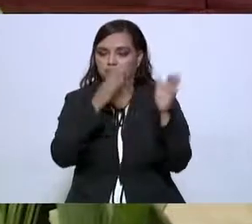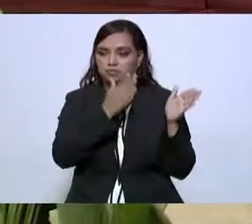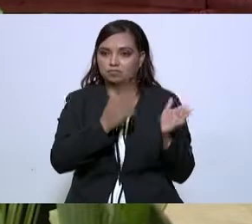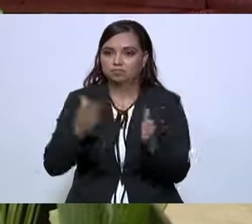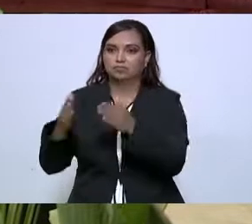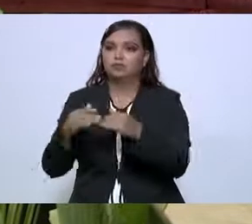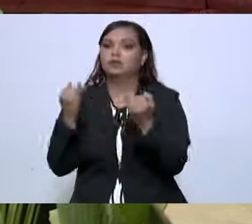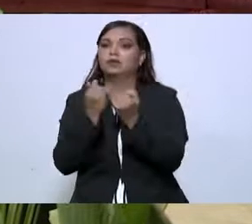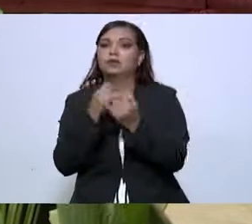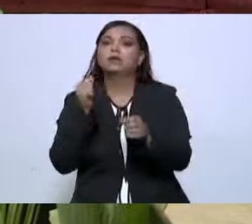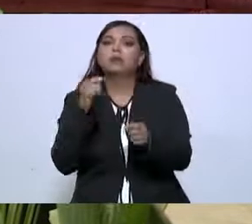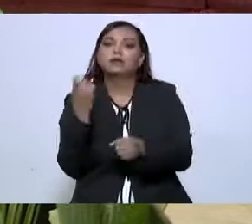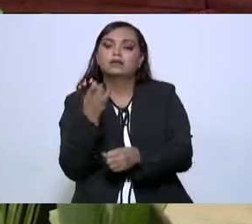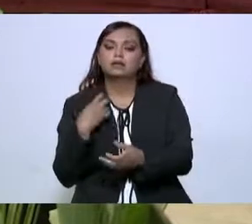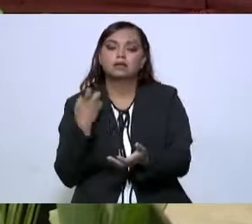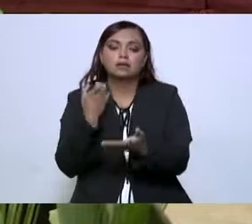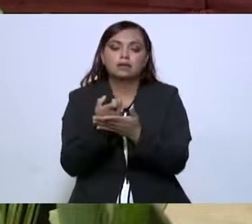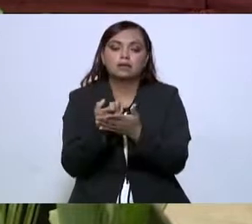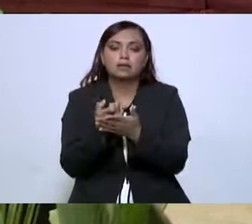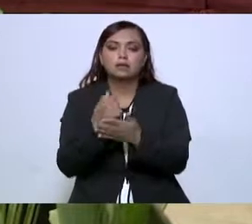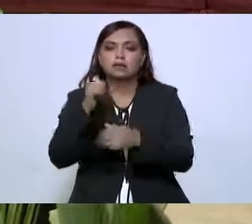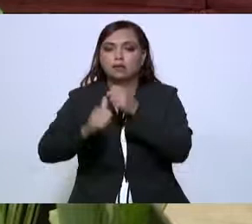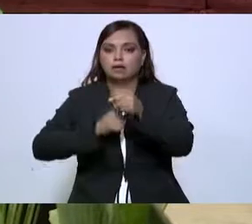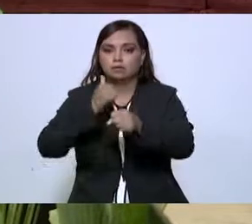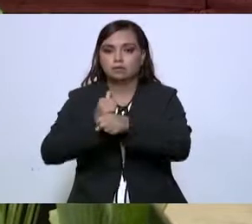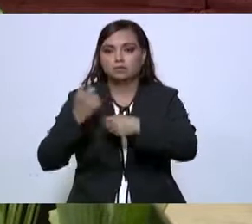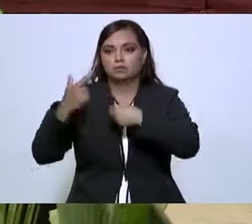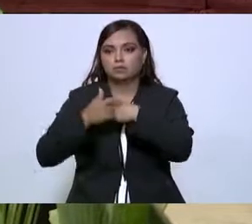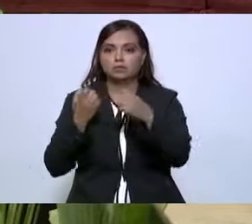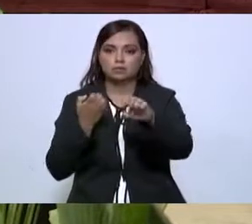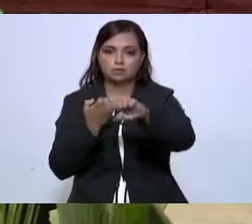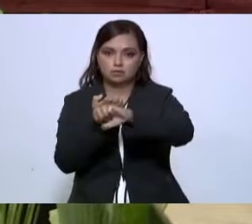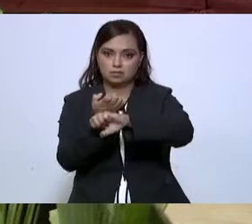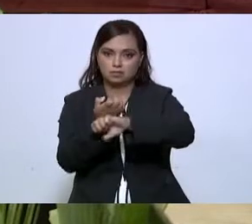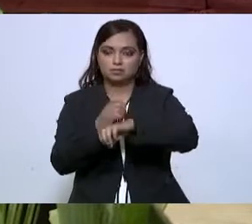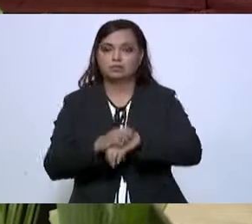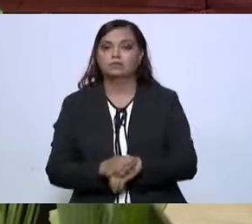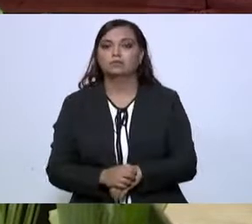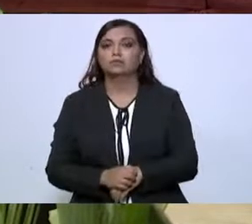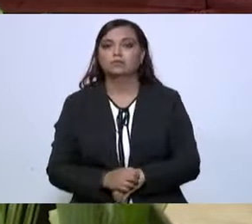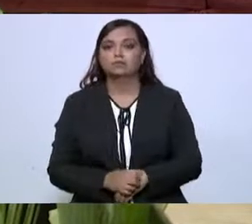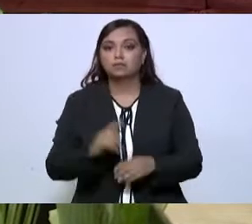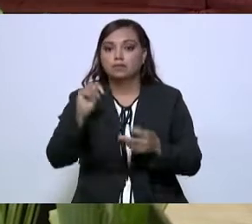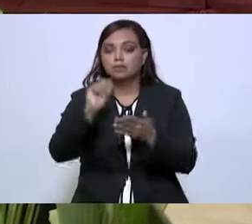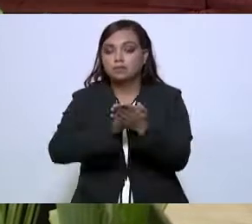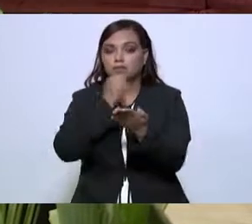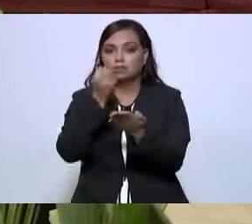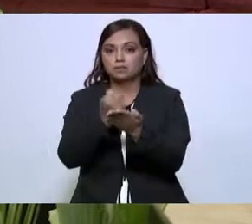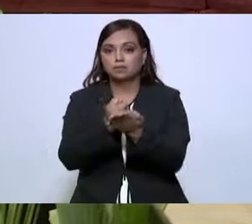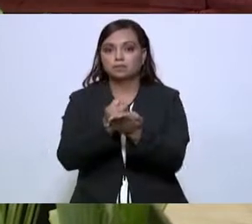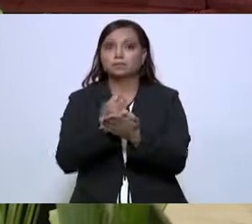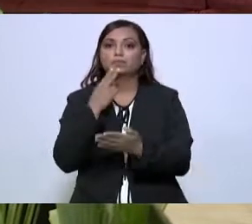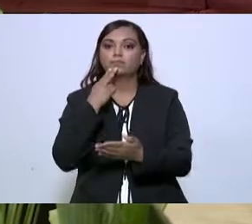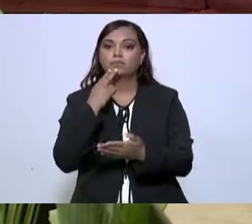Esto es lo que invirtió durante algunos años el estado, el estado de Tamaulipas.